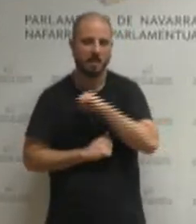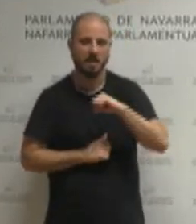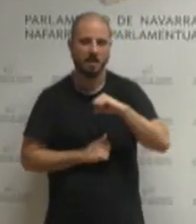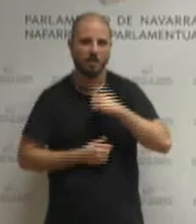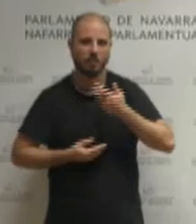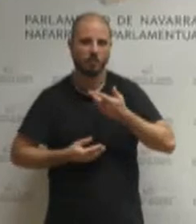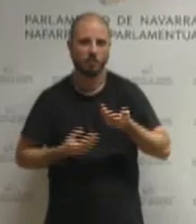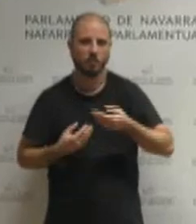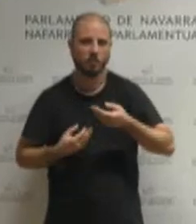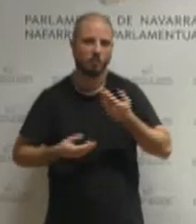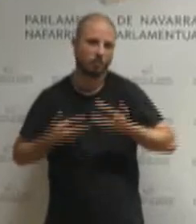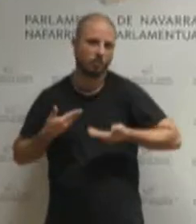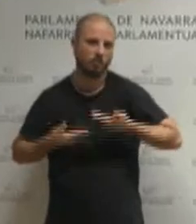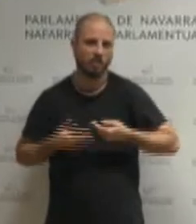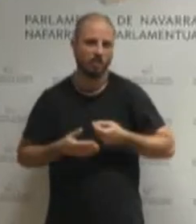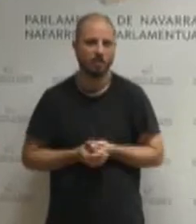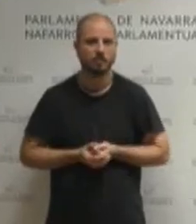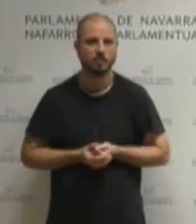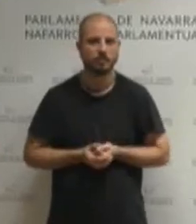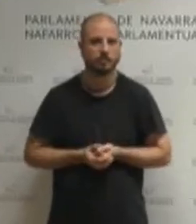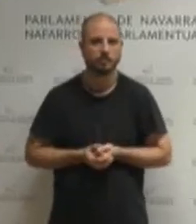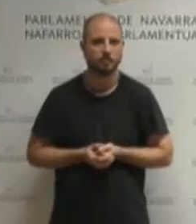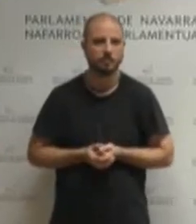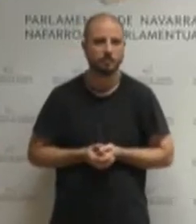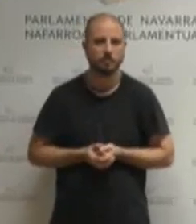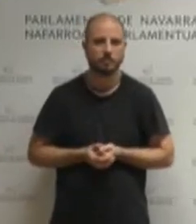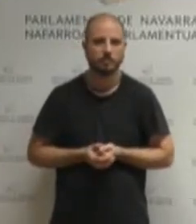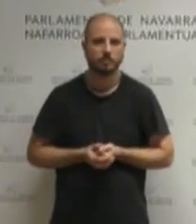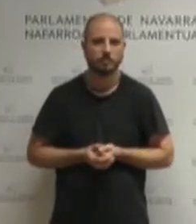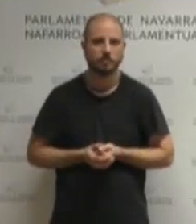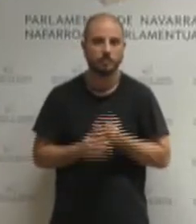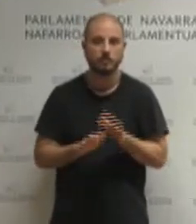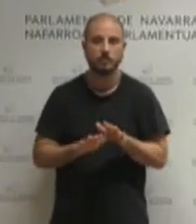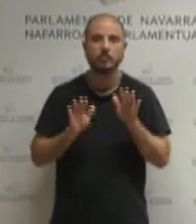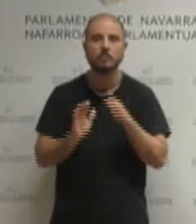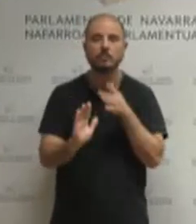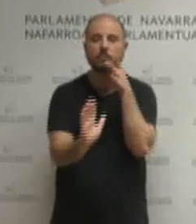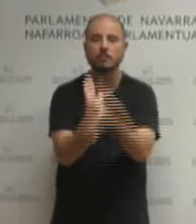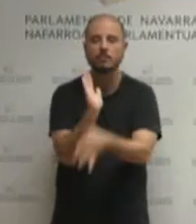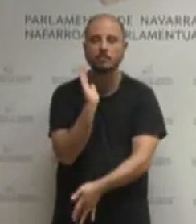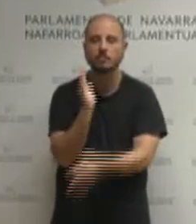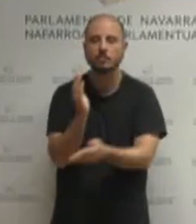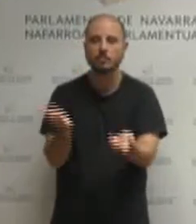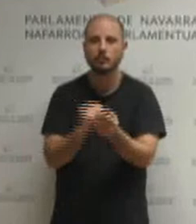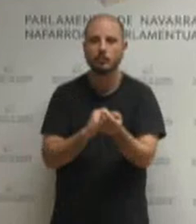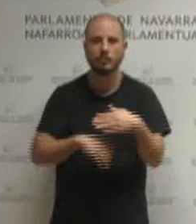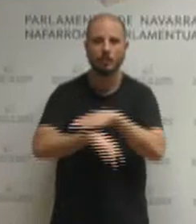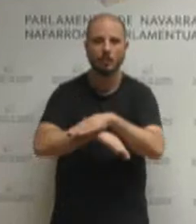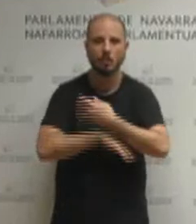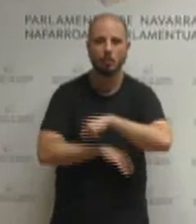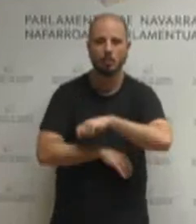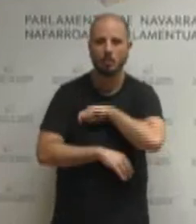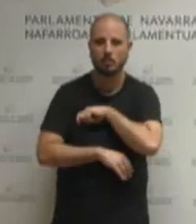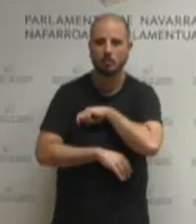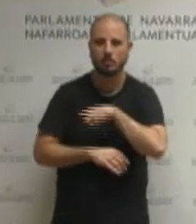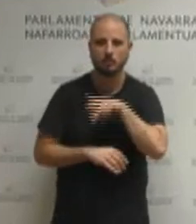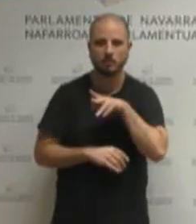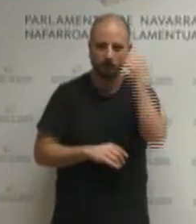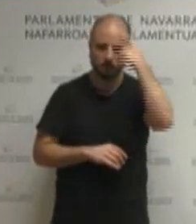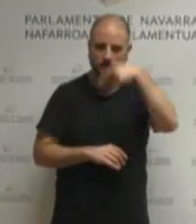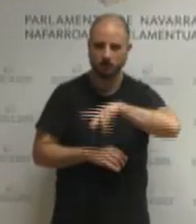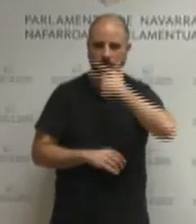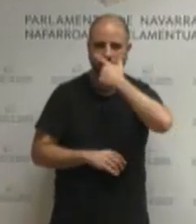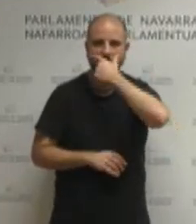espainarre estatuak zemerke erabiliduen indarkeria eta zemerke atera zaien estatu botereo